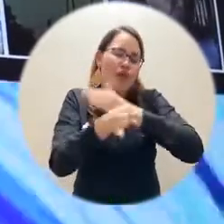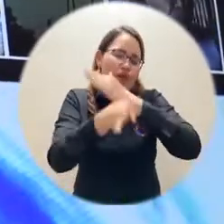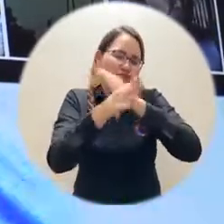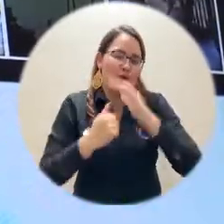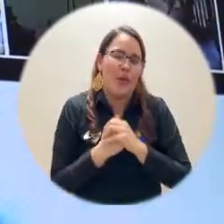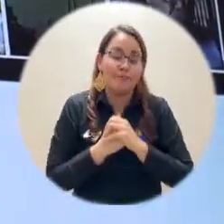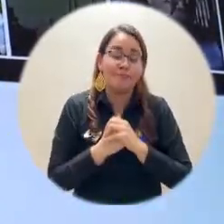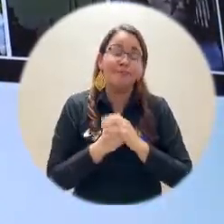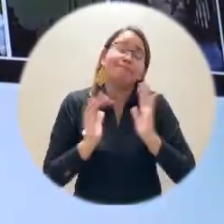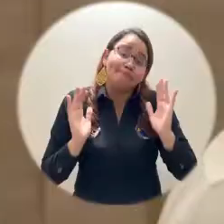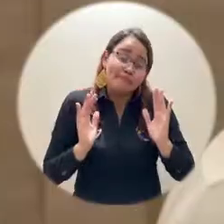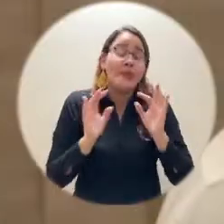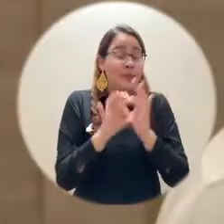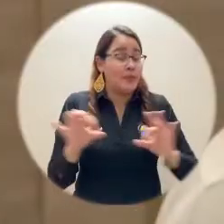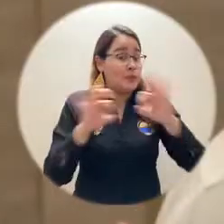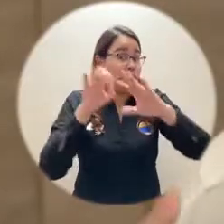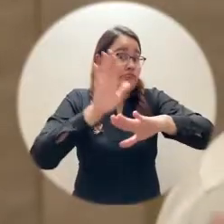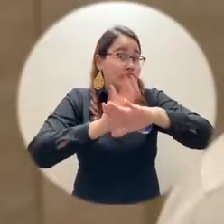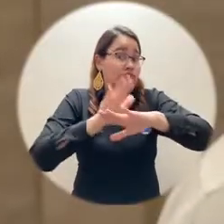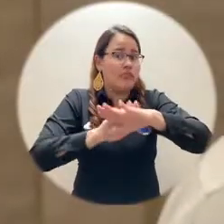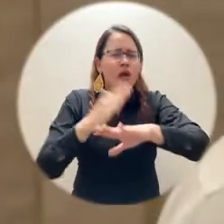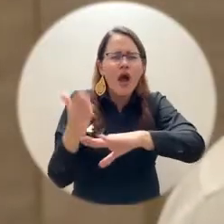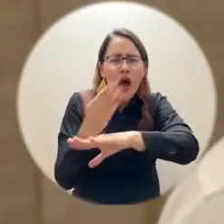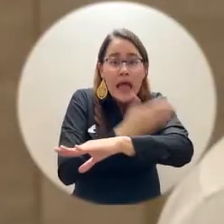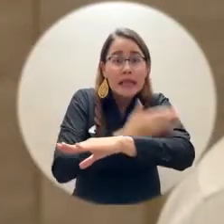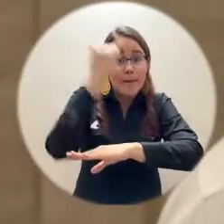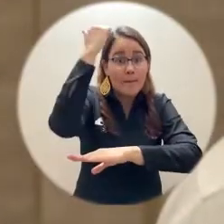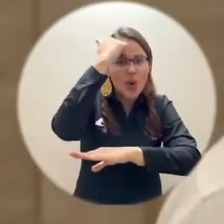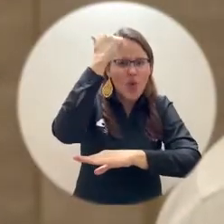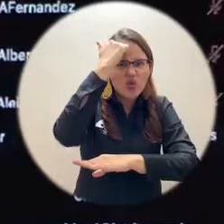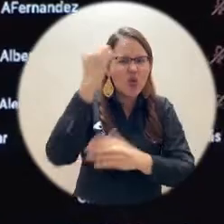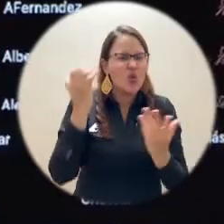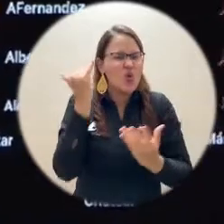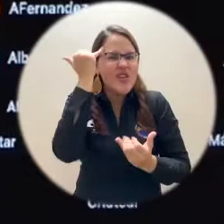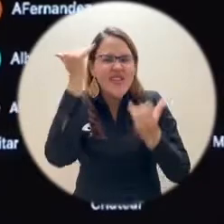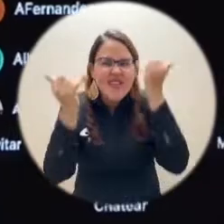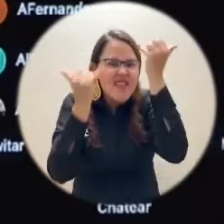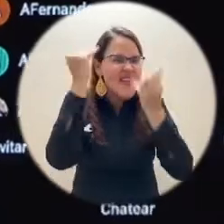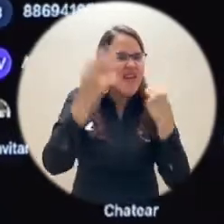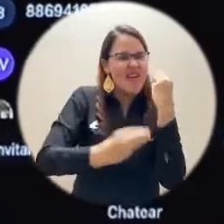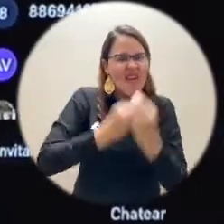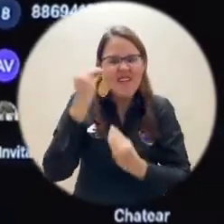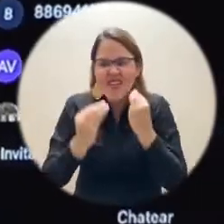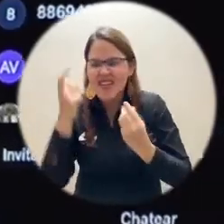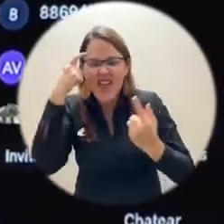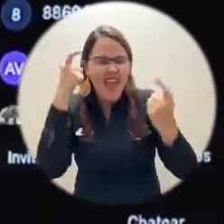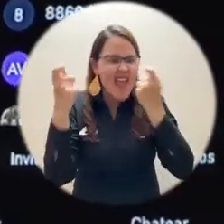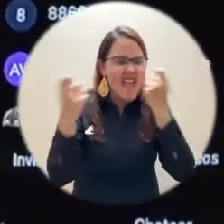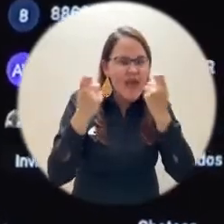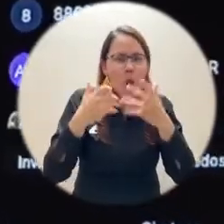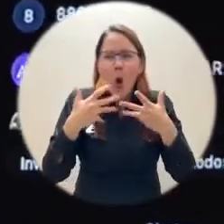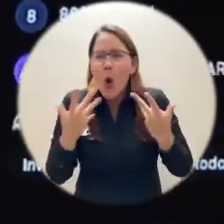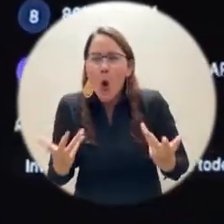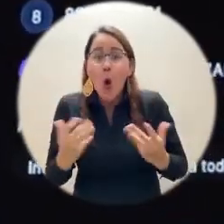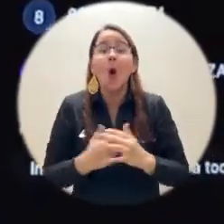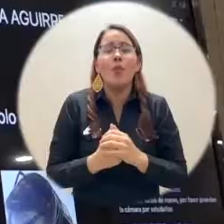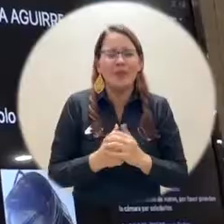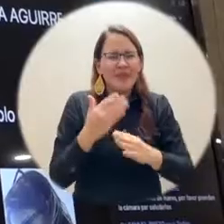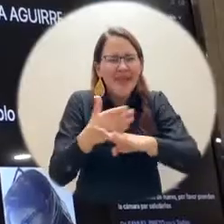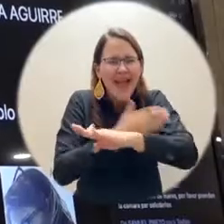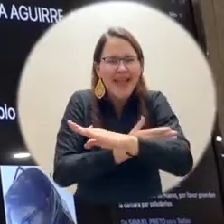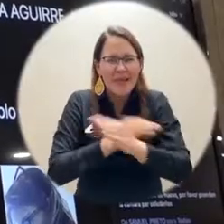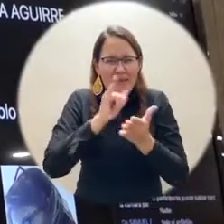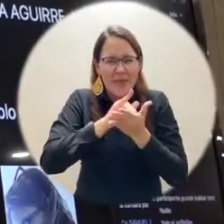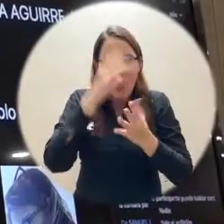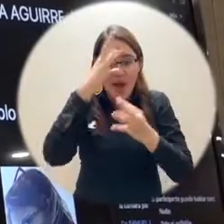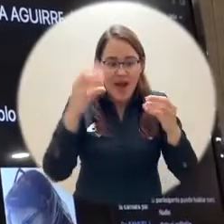resaltamos todo el compromiso que tuvieron los profesores, digamos, en apropiar todos los lineamientos académicos que trazamos en